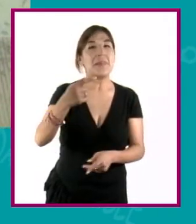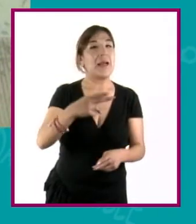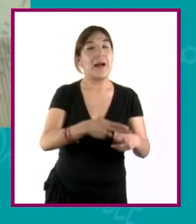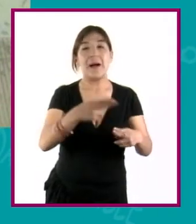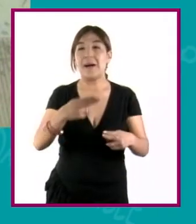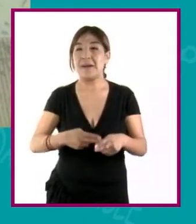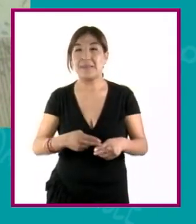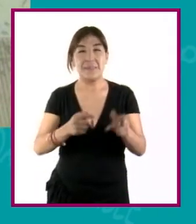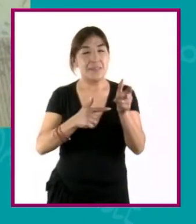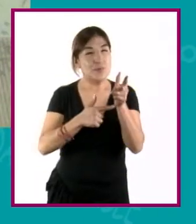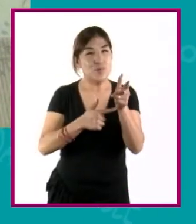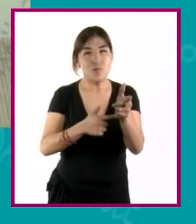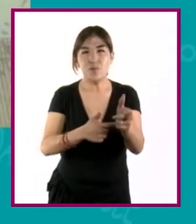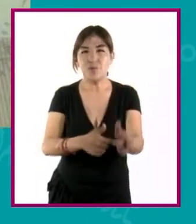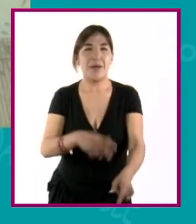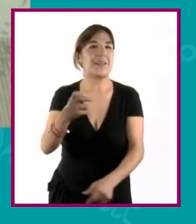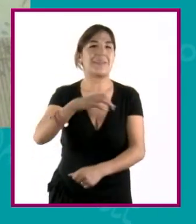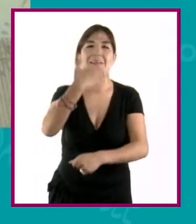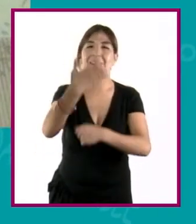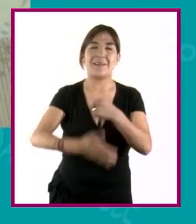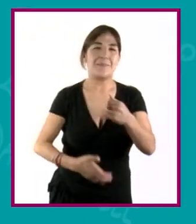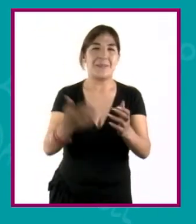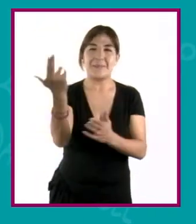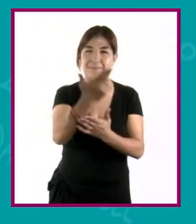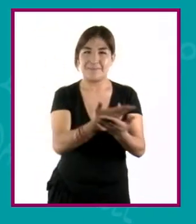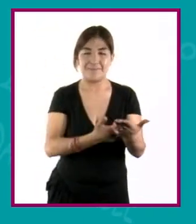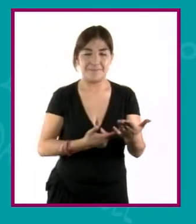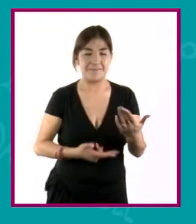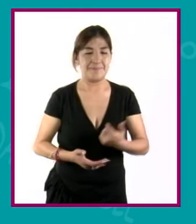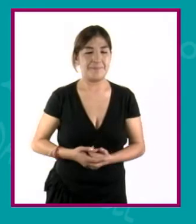al término de un plano arquitectónico.